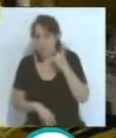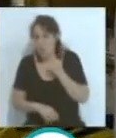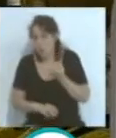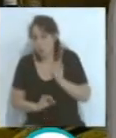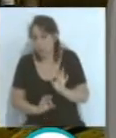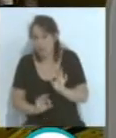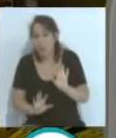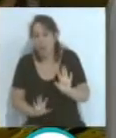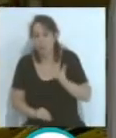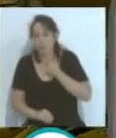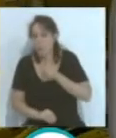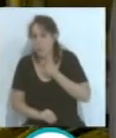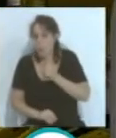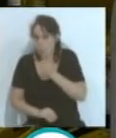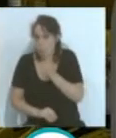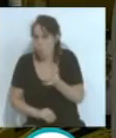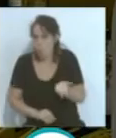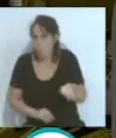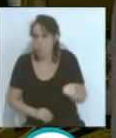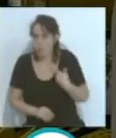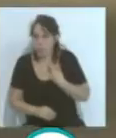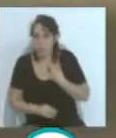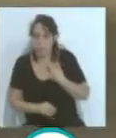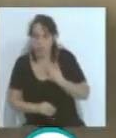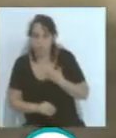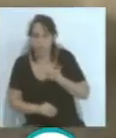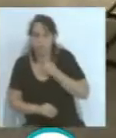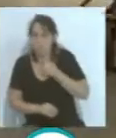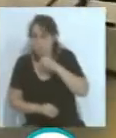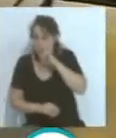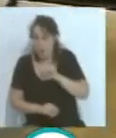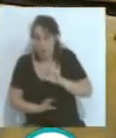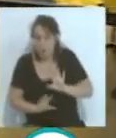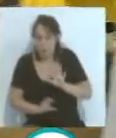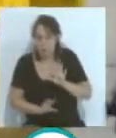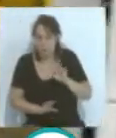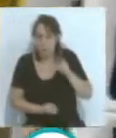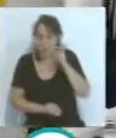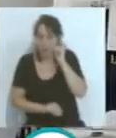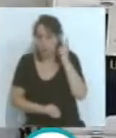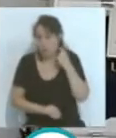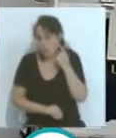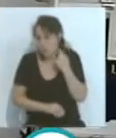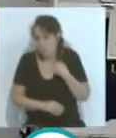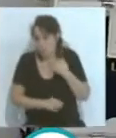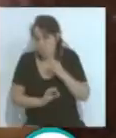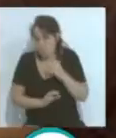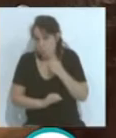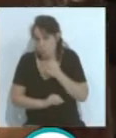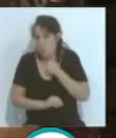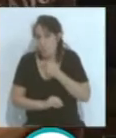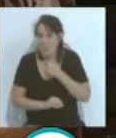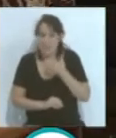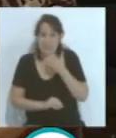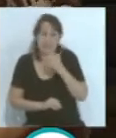de ese tipo de diseño. Entonces, a mí me ha gustado bastante. Ya bueno, si quieres algo más de diseño, tienes ahí la segunda también para